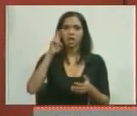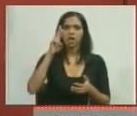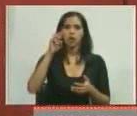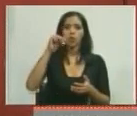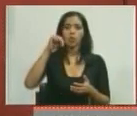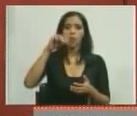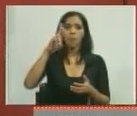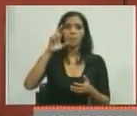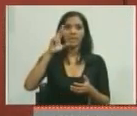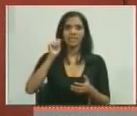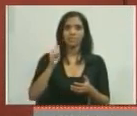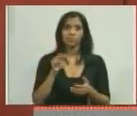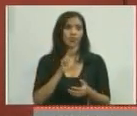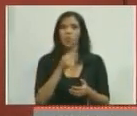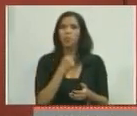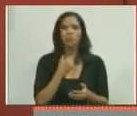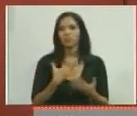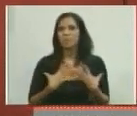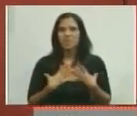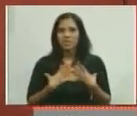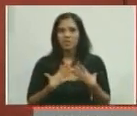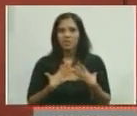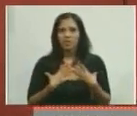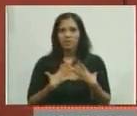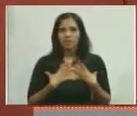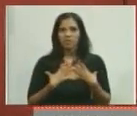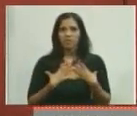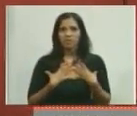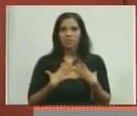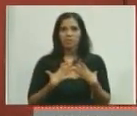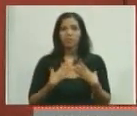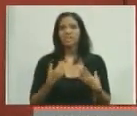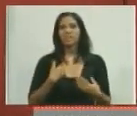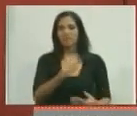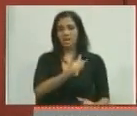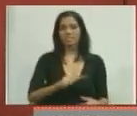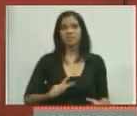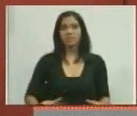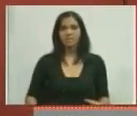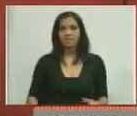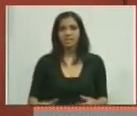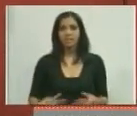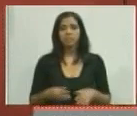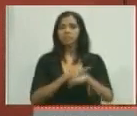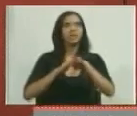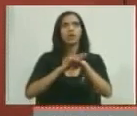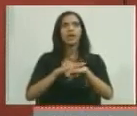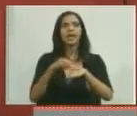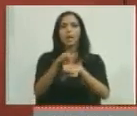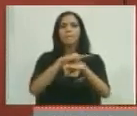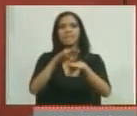por gusto mío. No por gusto mío. Que yo era vicepresidente. No, era ministro del despacho.